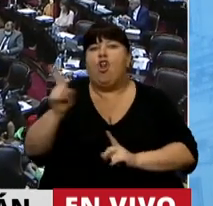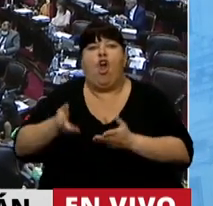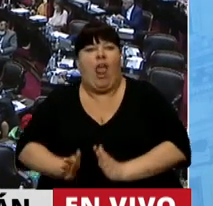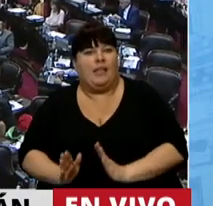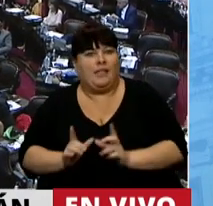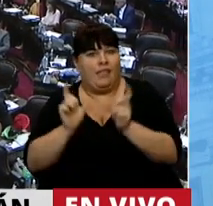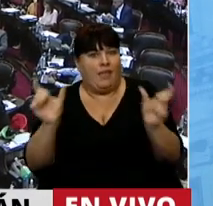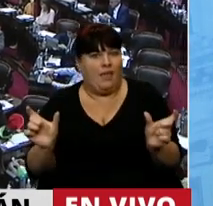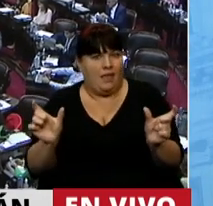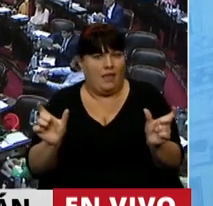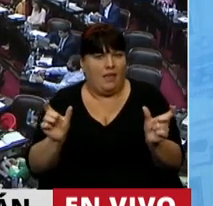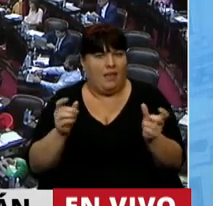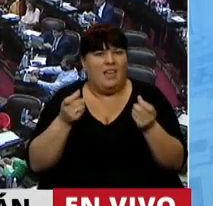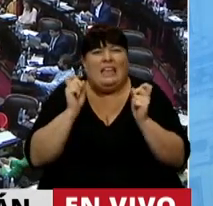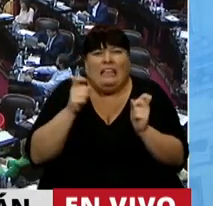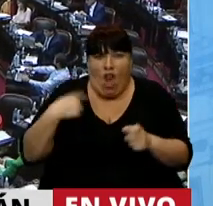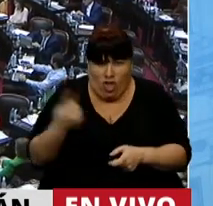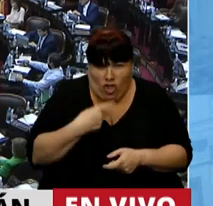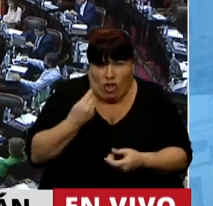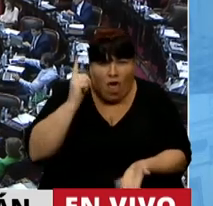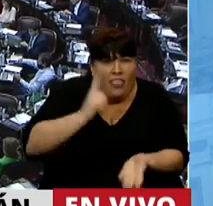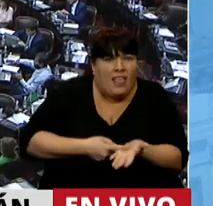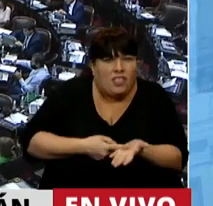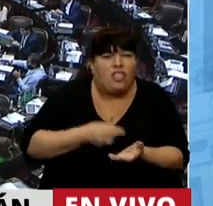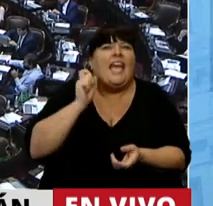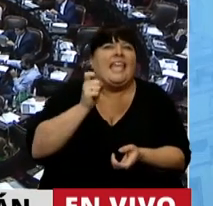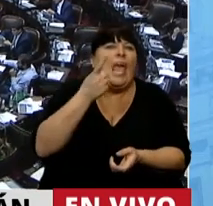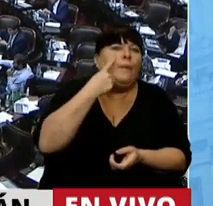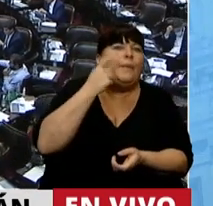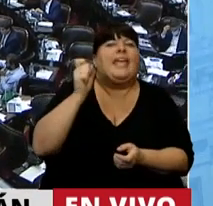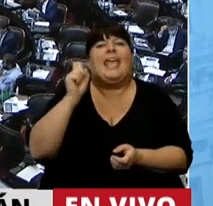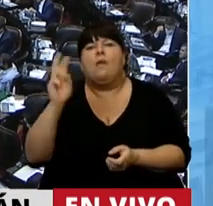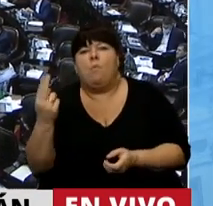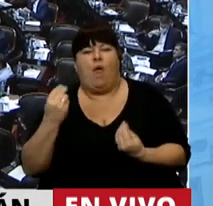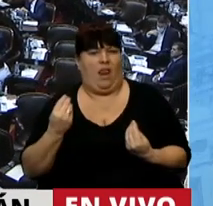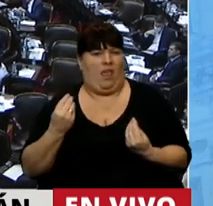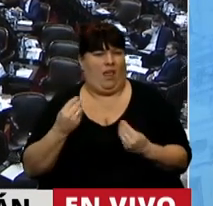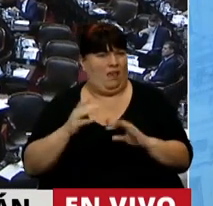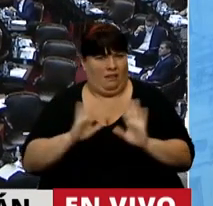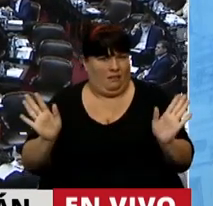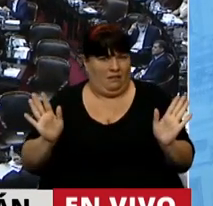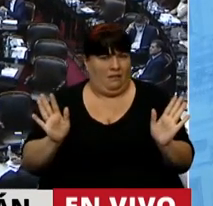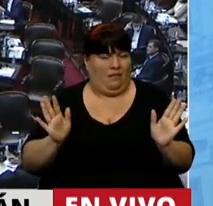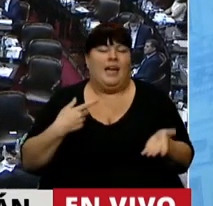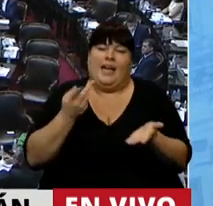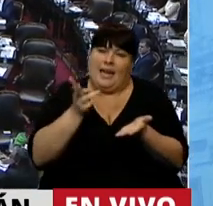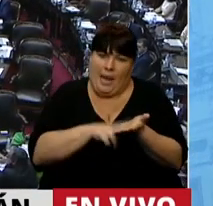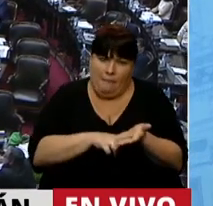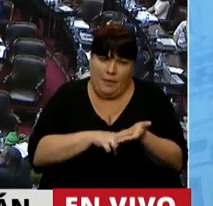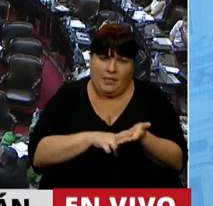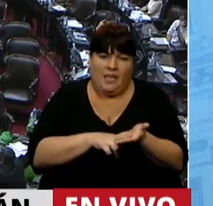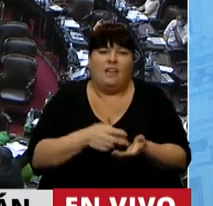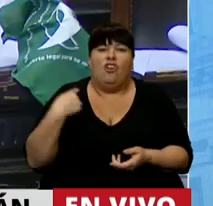no nacidas. ¿Quiénes somos nosotros para definir quién vive y quién no? vuelvo a reiterar,